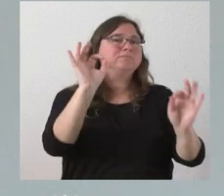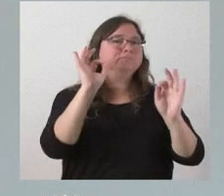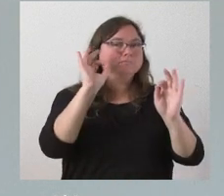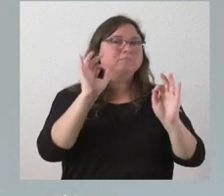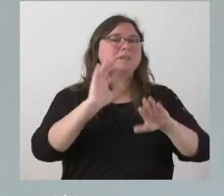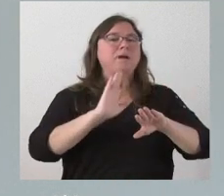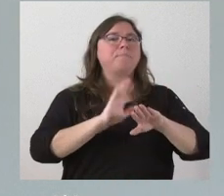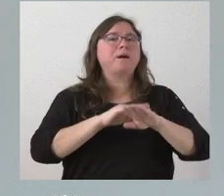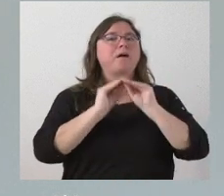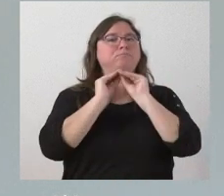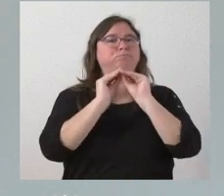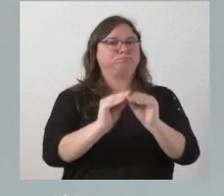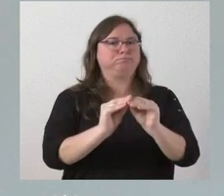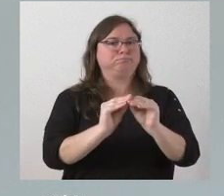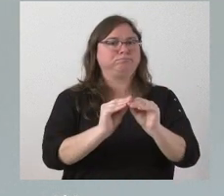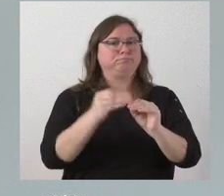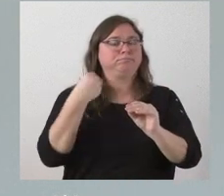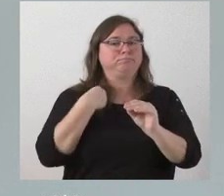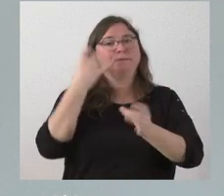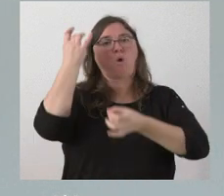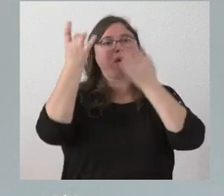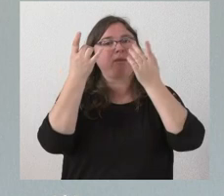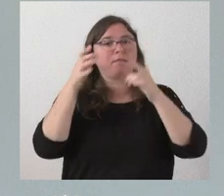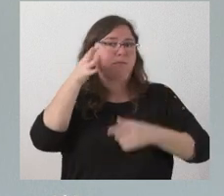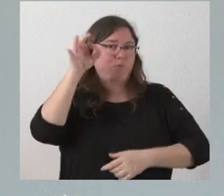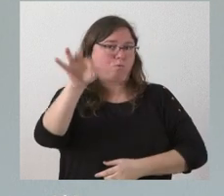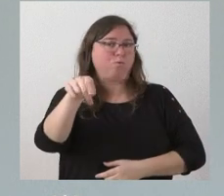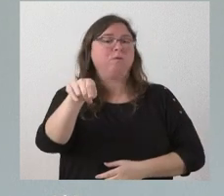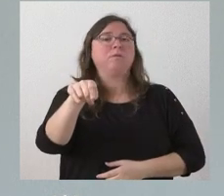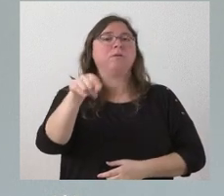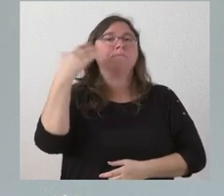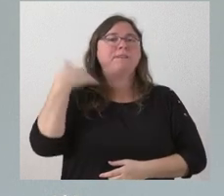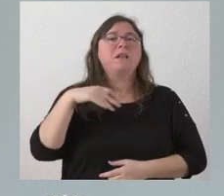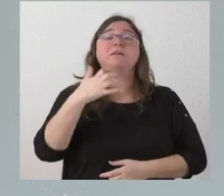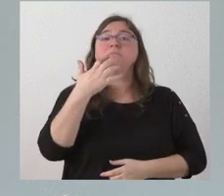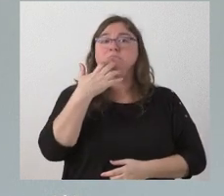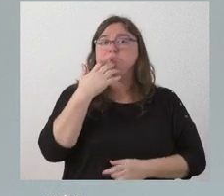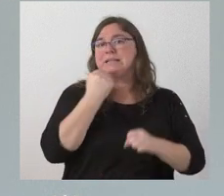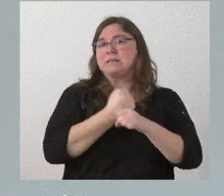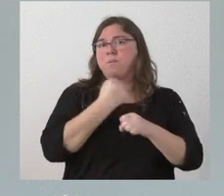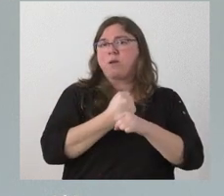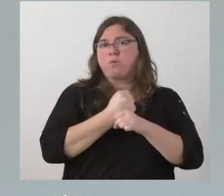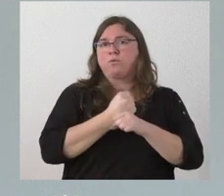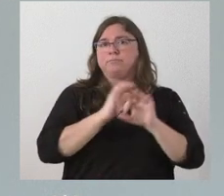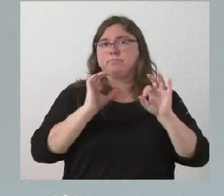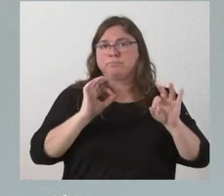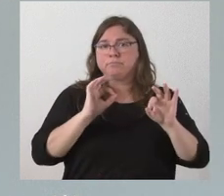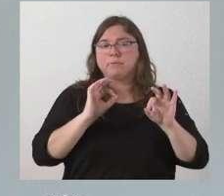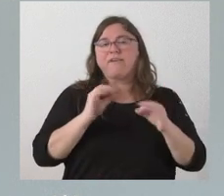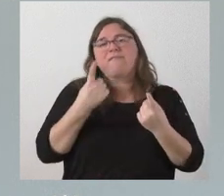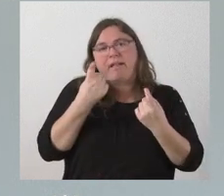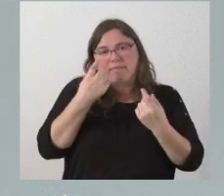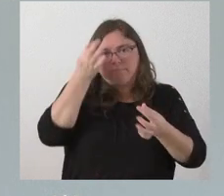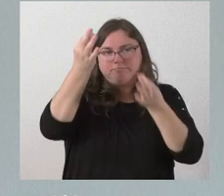específica para la realización de esa actividad en ese municipio lógicamente esta es una tarea que se va a ir concretando y que les